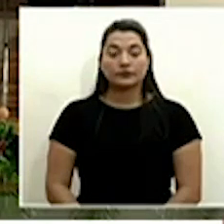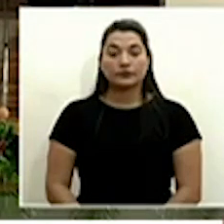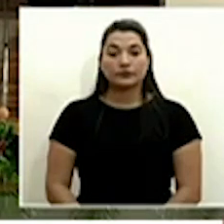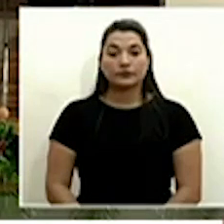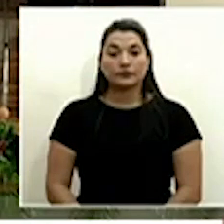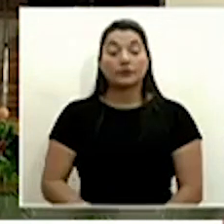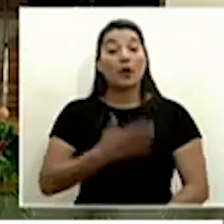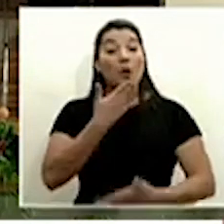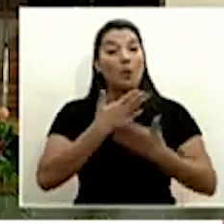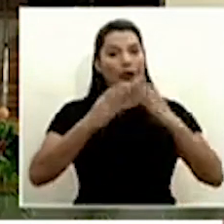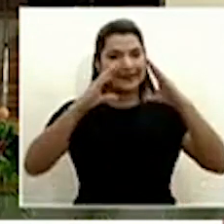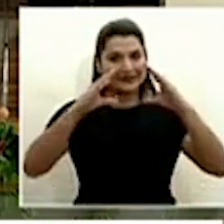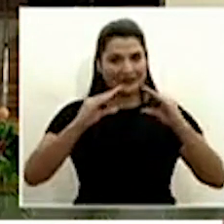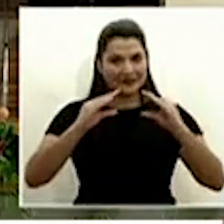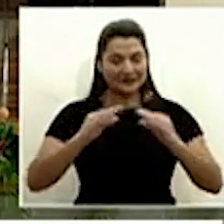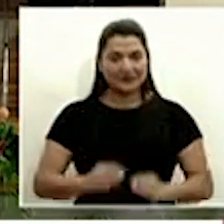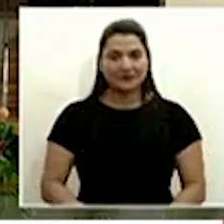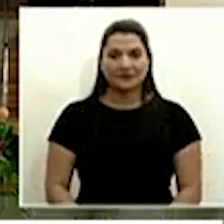Buenas tardes. tardes.